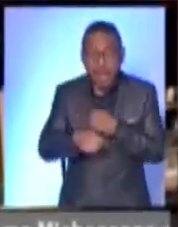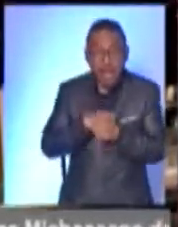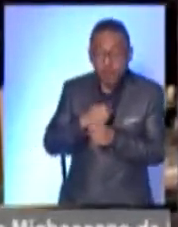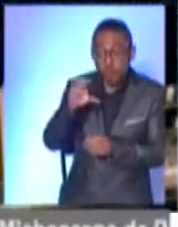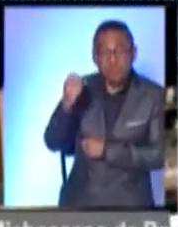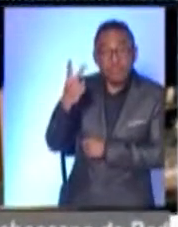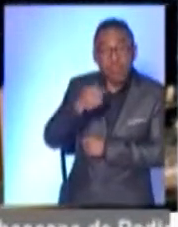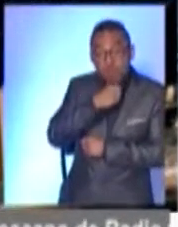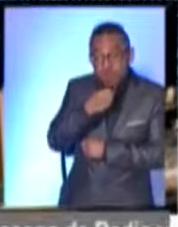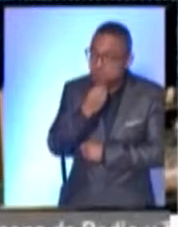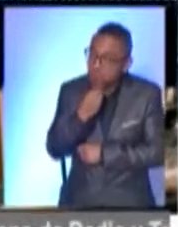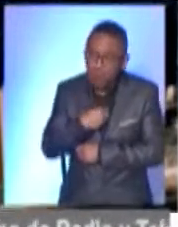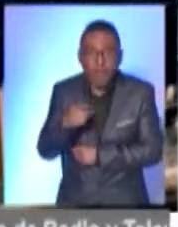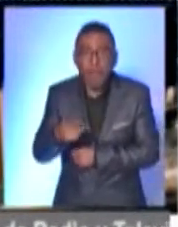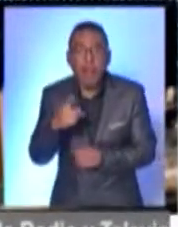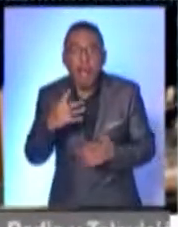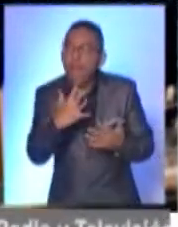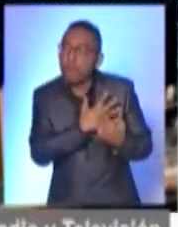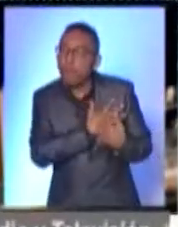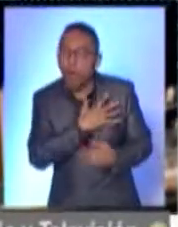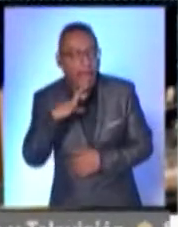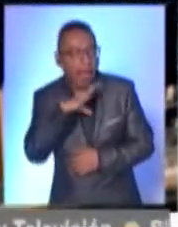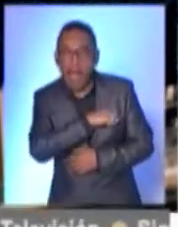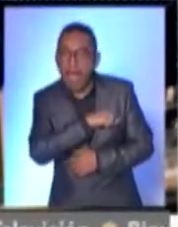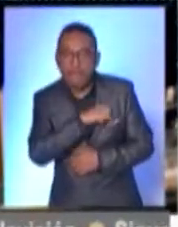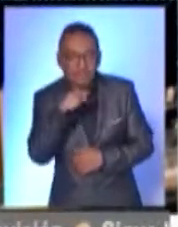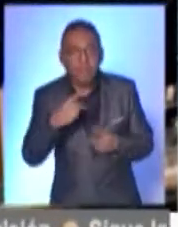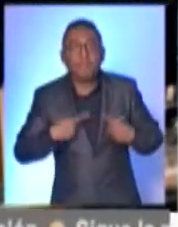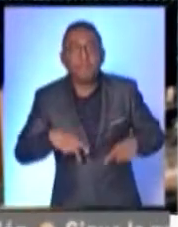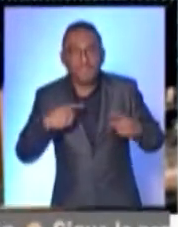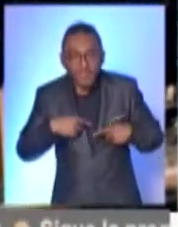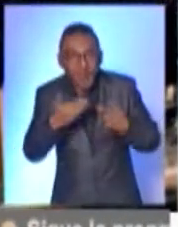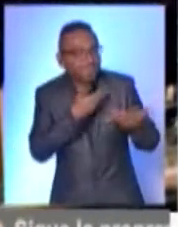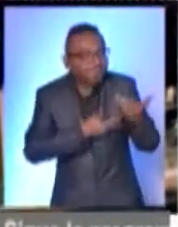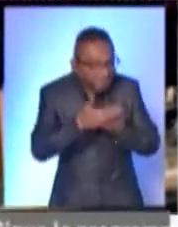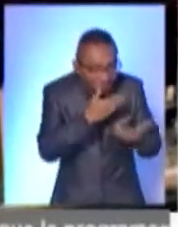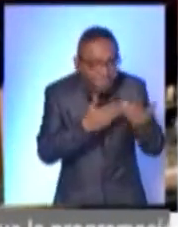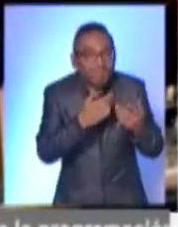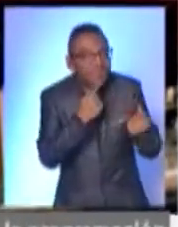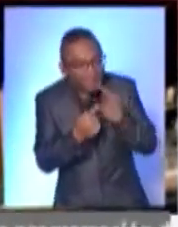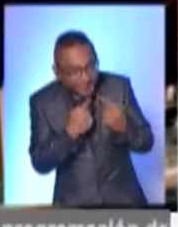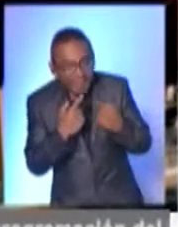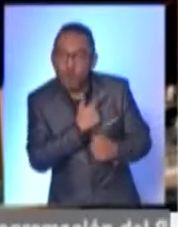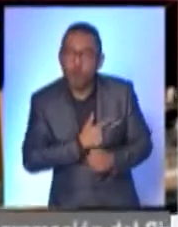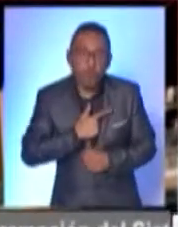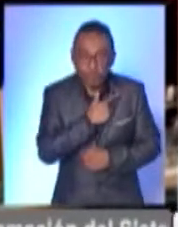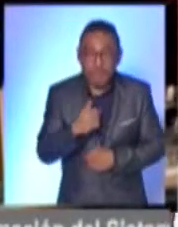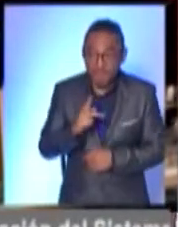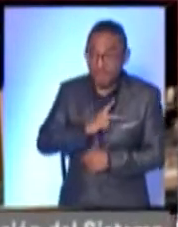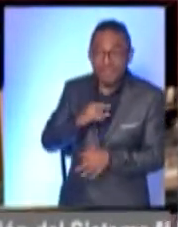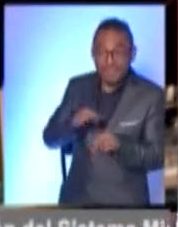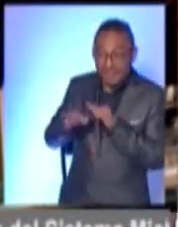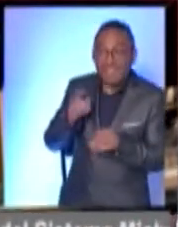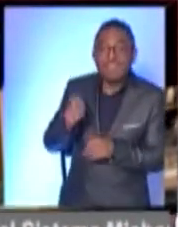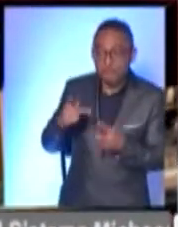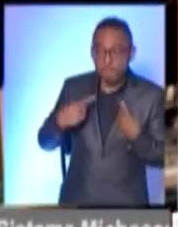de edad, don Abdón ama su oficio y el trato con la gente es lo que más le gusta de la boleada. Mi trabajo, oiga, y convivir con la